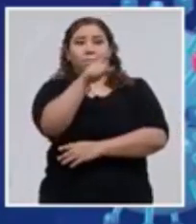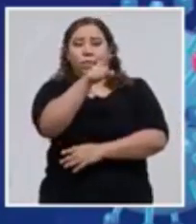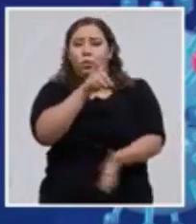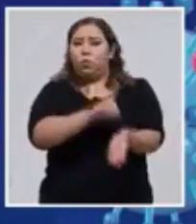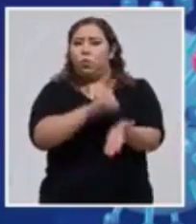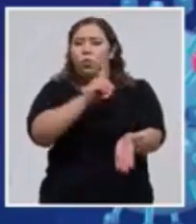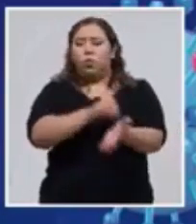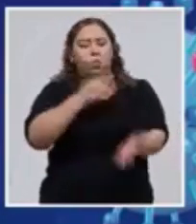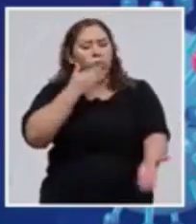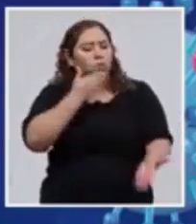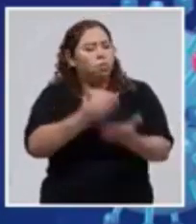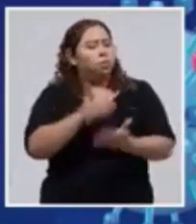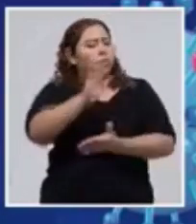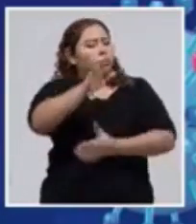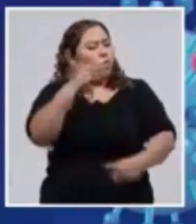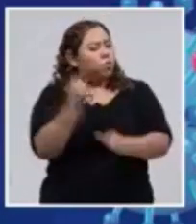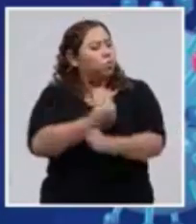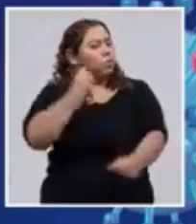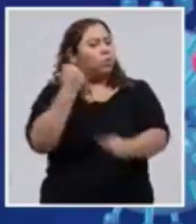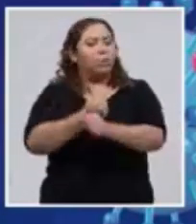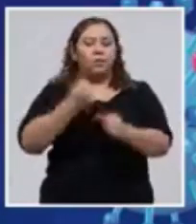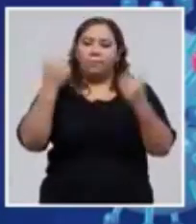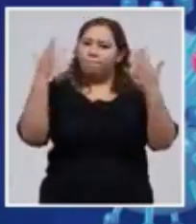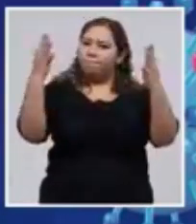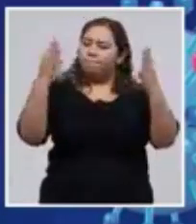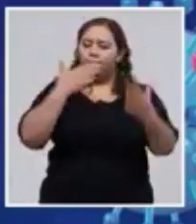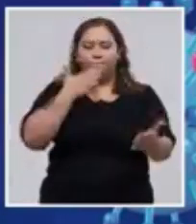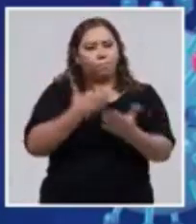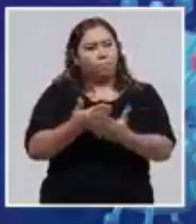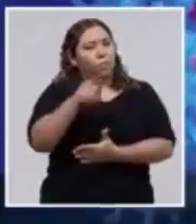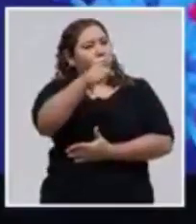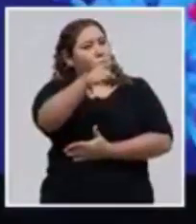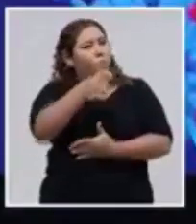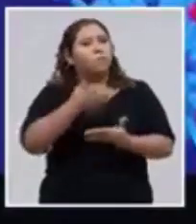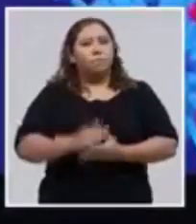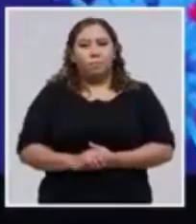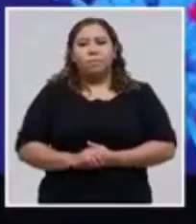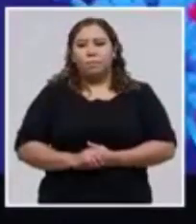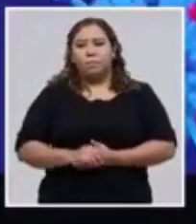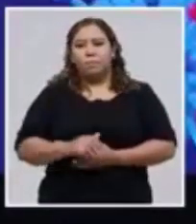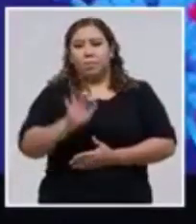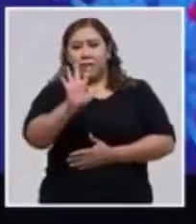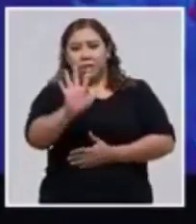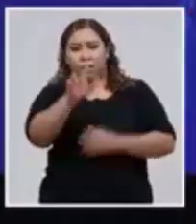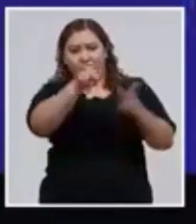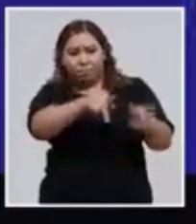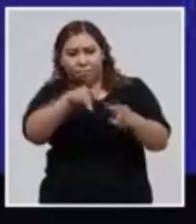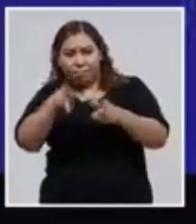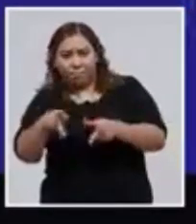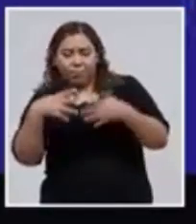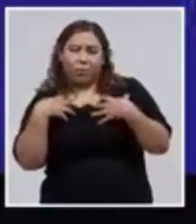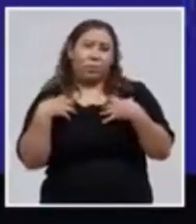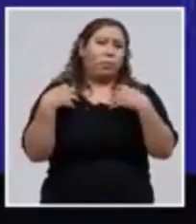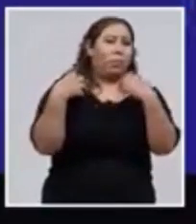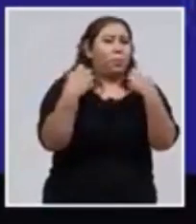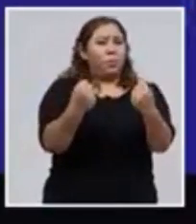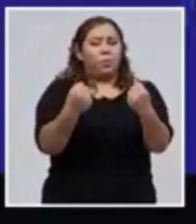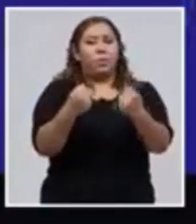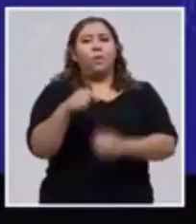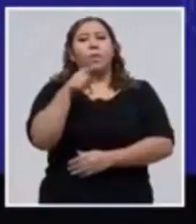que ha luchado y ha rescatado la salud de estas 5 personas más. Son